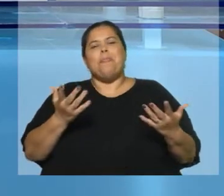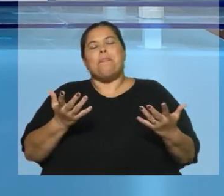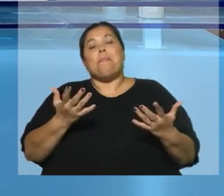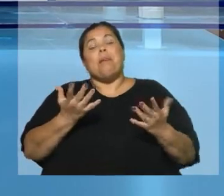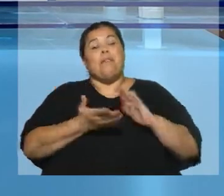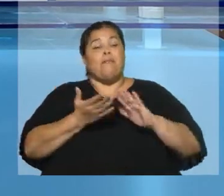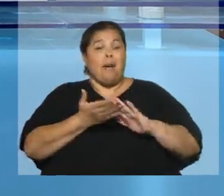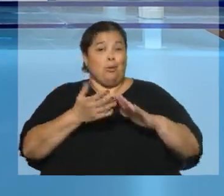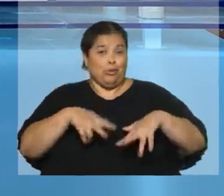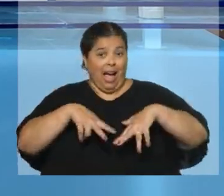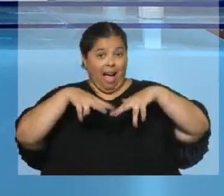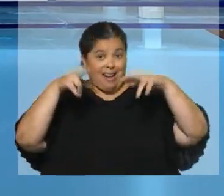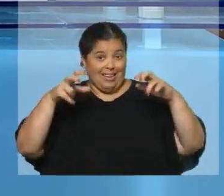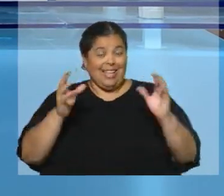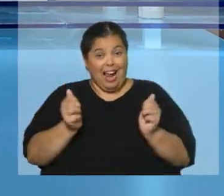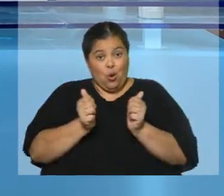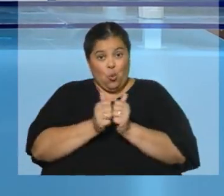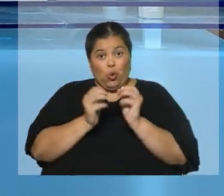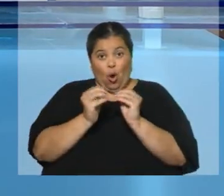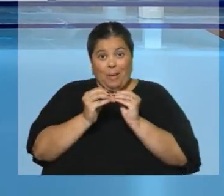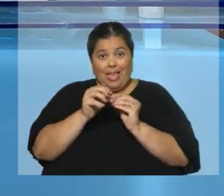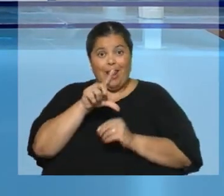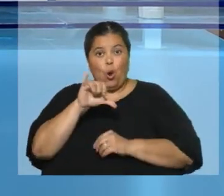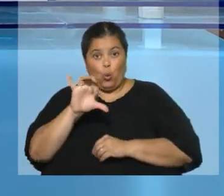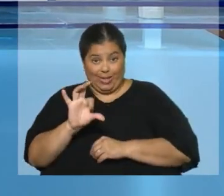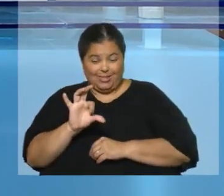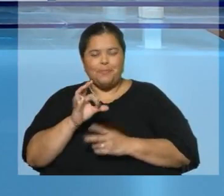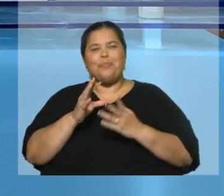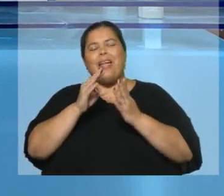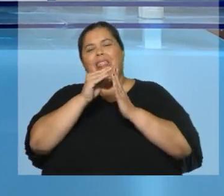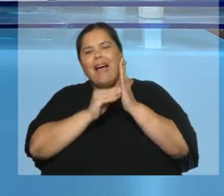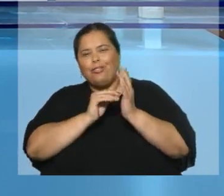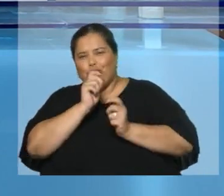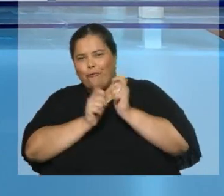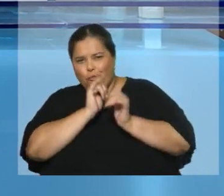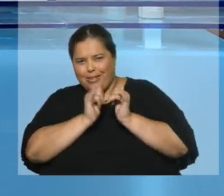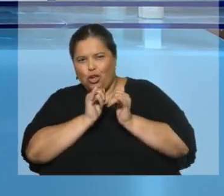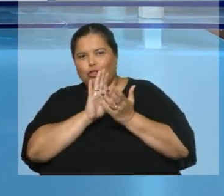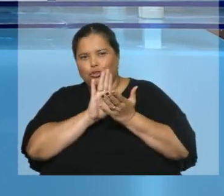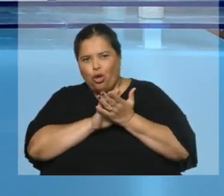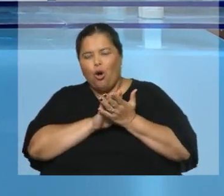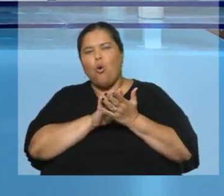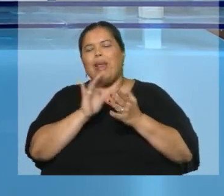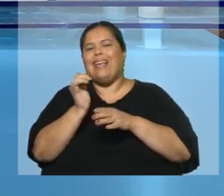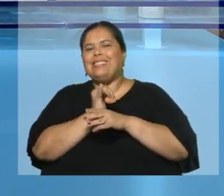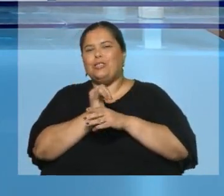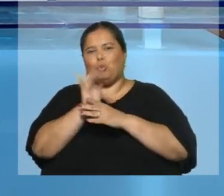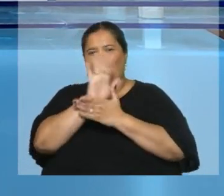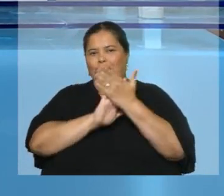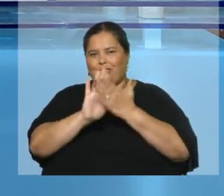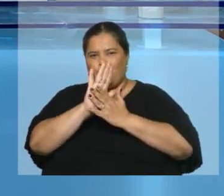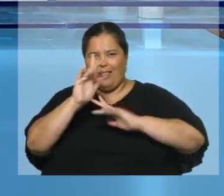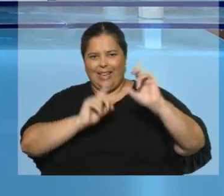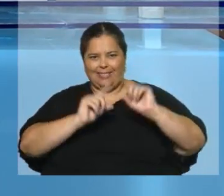Vamos a analizar con Luis Custodio a partir de este momento estos datos que se conocieron hoy, como les decía hace un ratito, del Instituto Nacional de